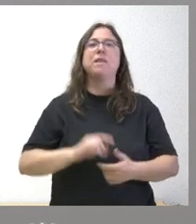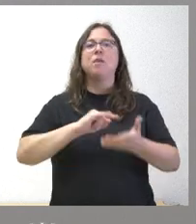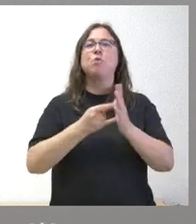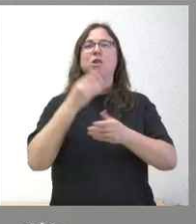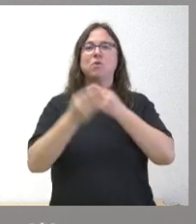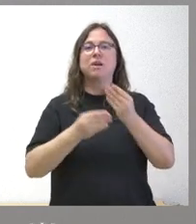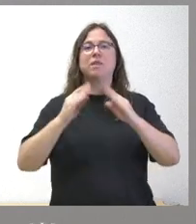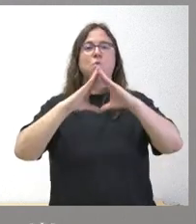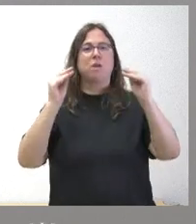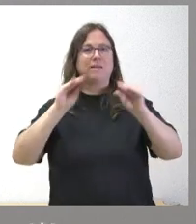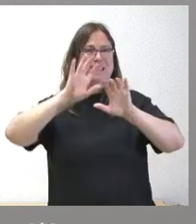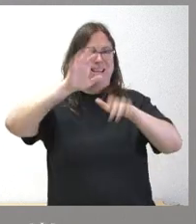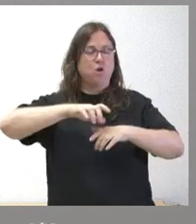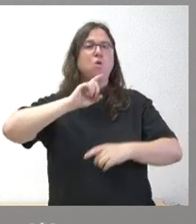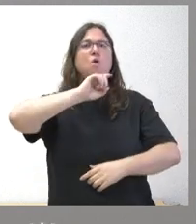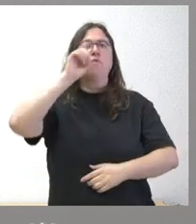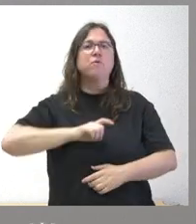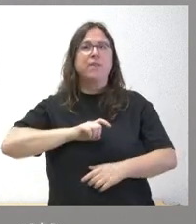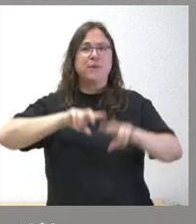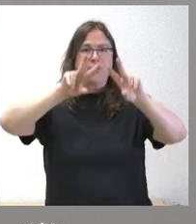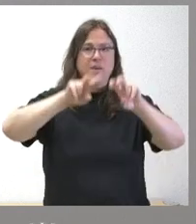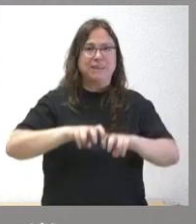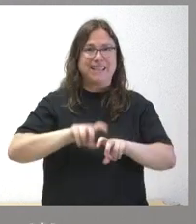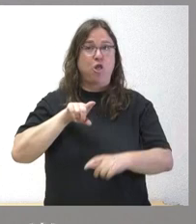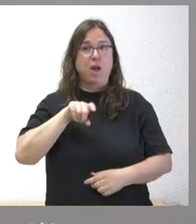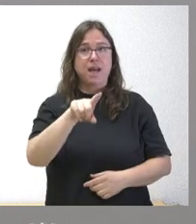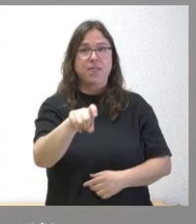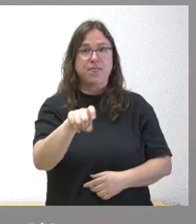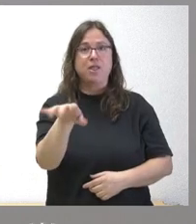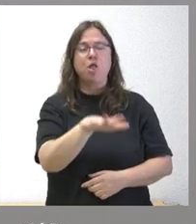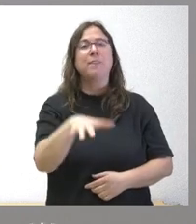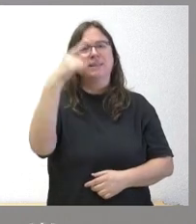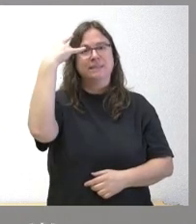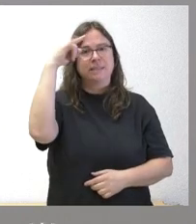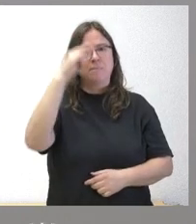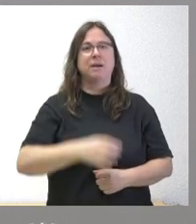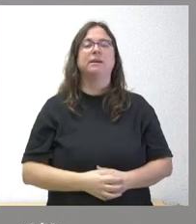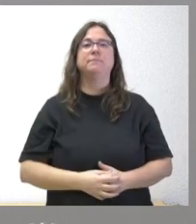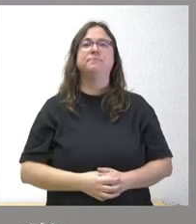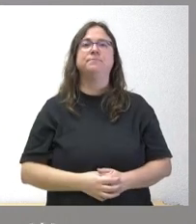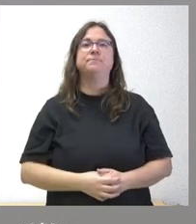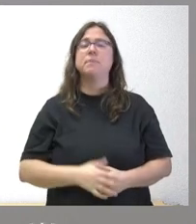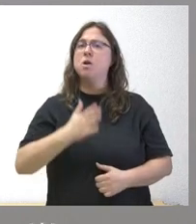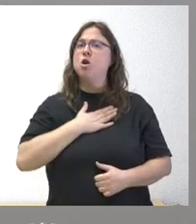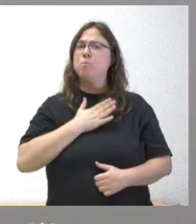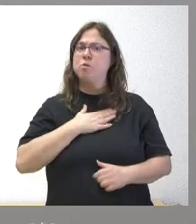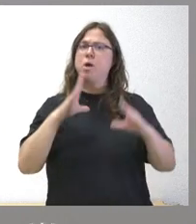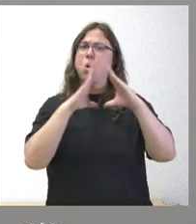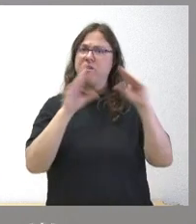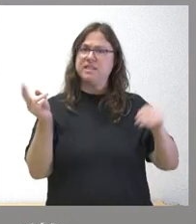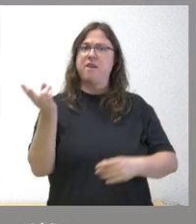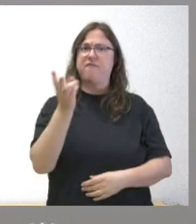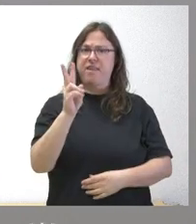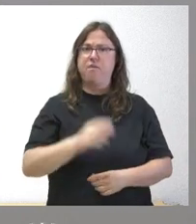Universidad de León, la Fundación de la Investigación del Cáncer en Salamanca, la propia Universidad de Valladolid,